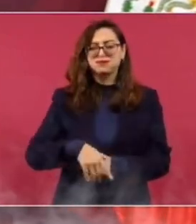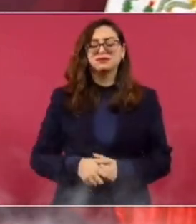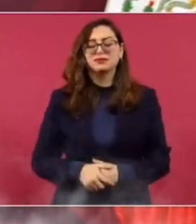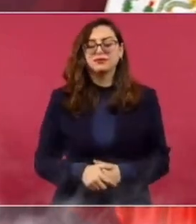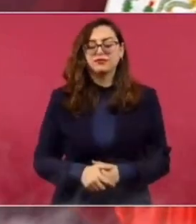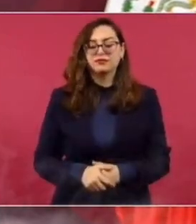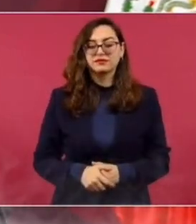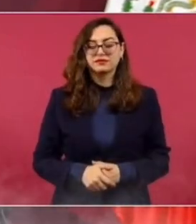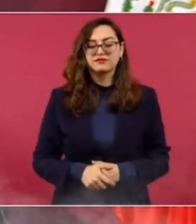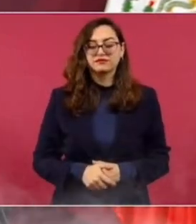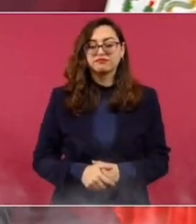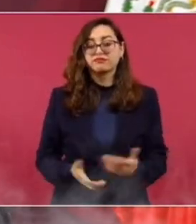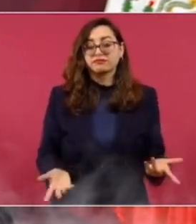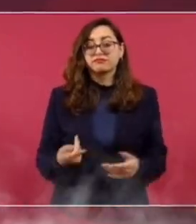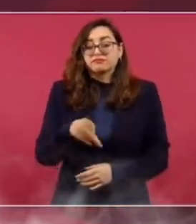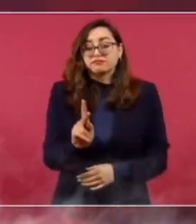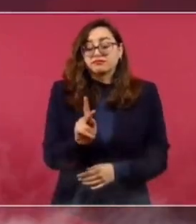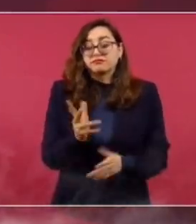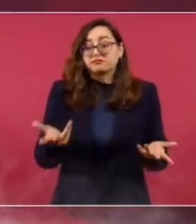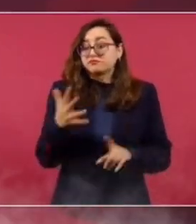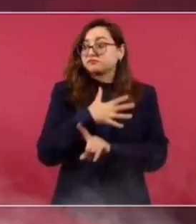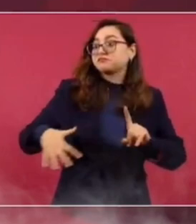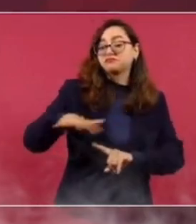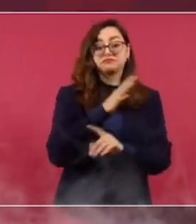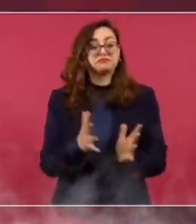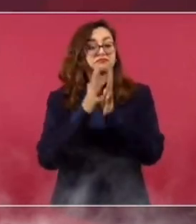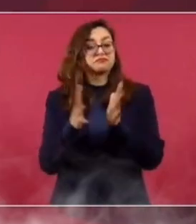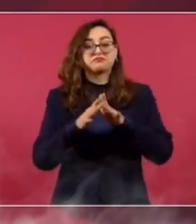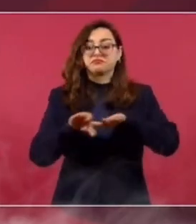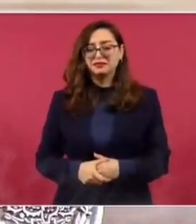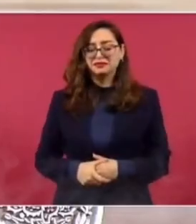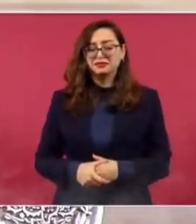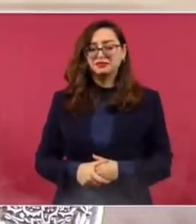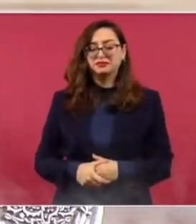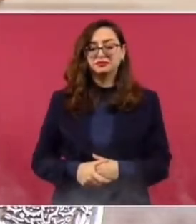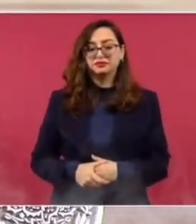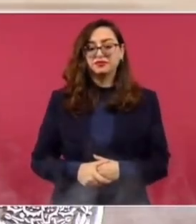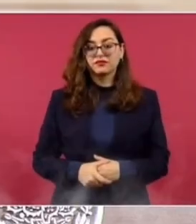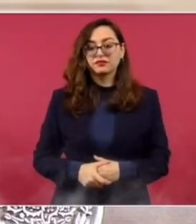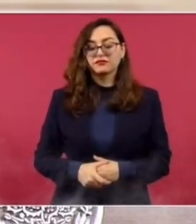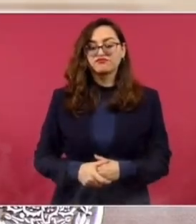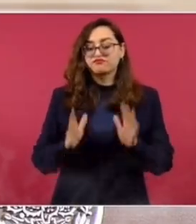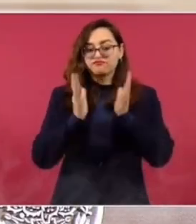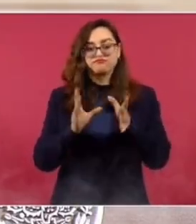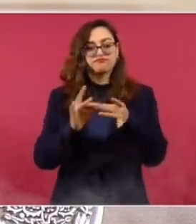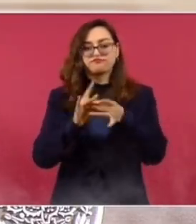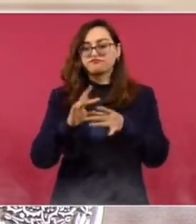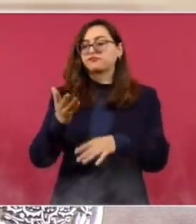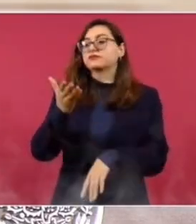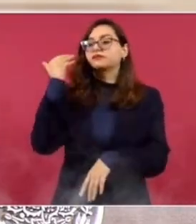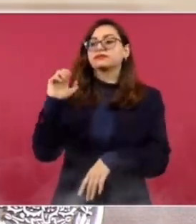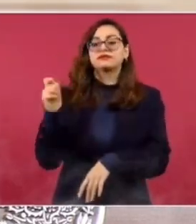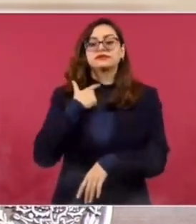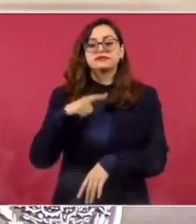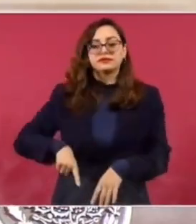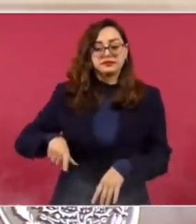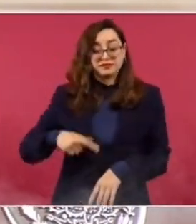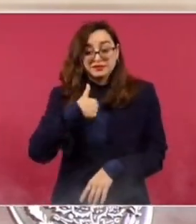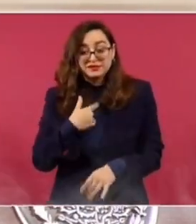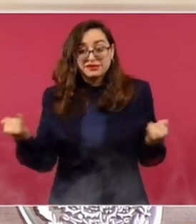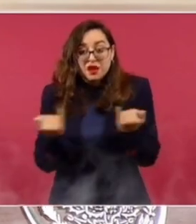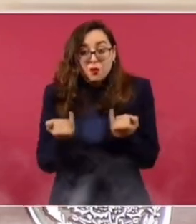Pero también vivimos en una democracia y somos libres, no somos iguales. Eso es lo que